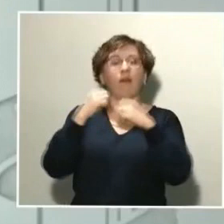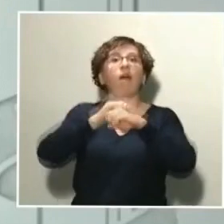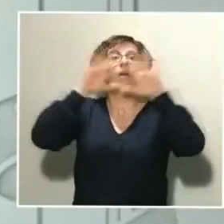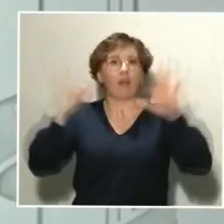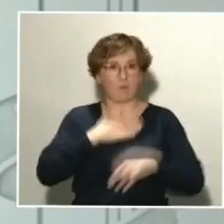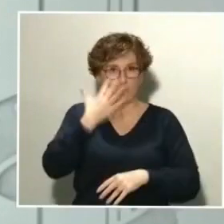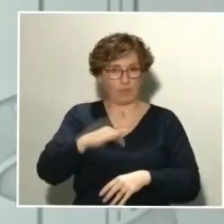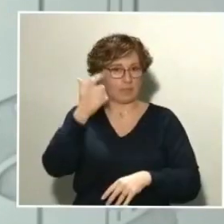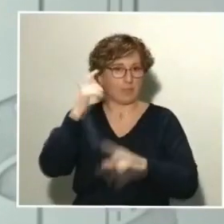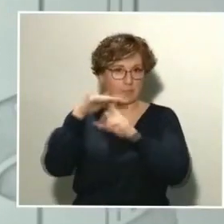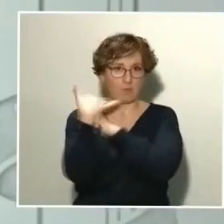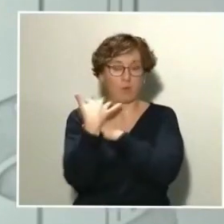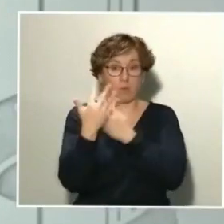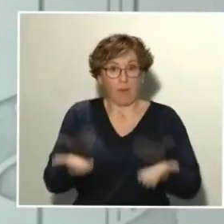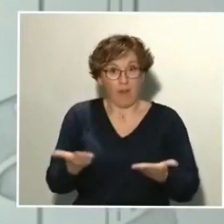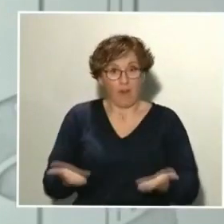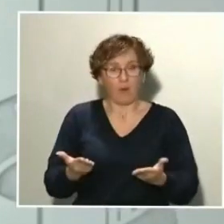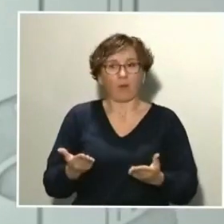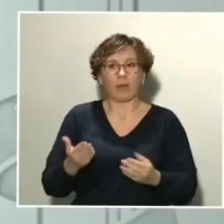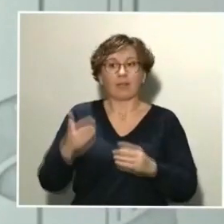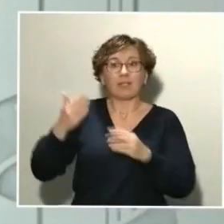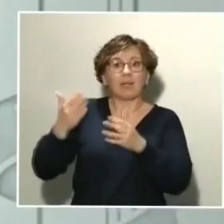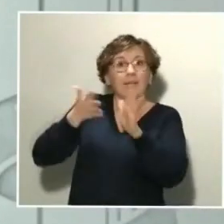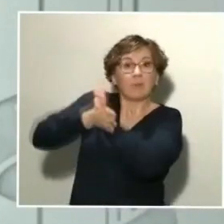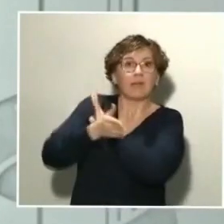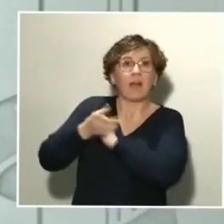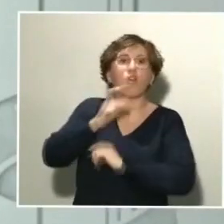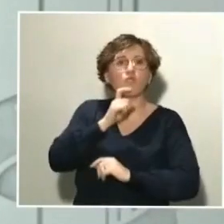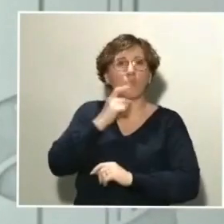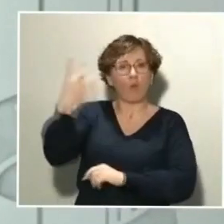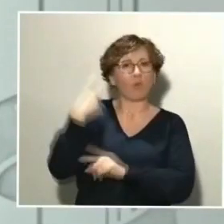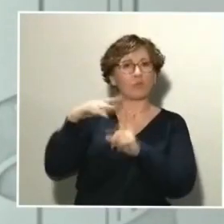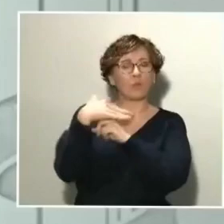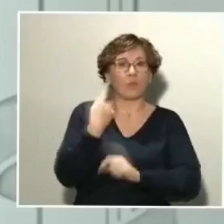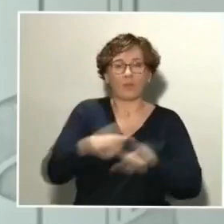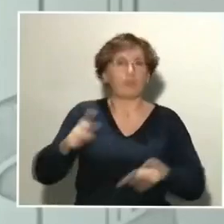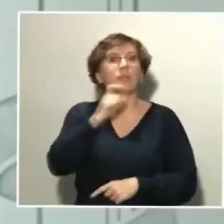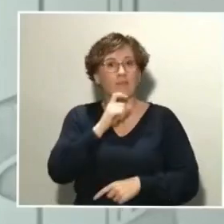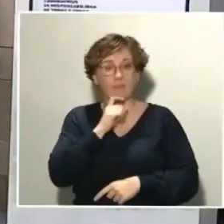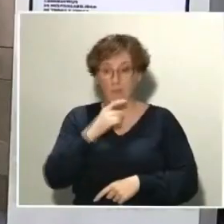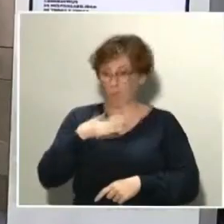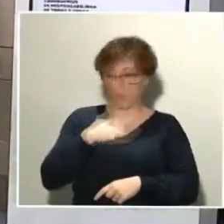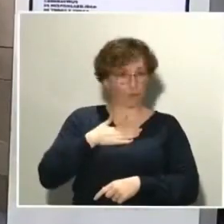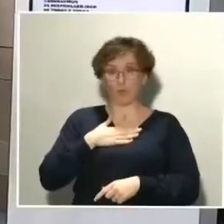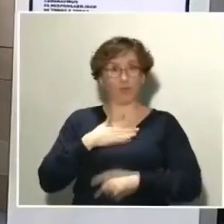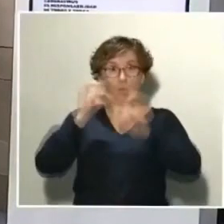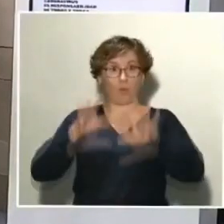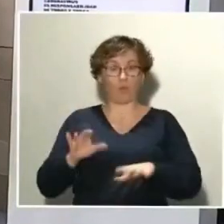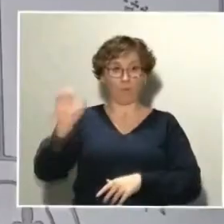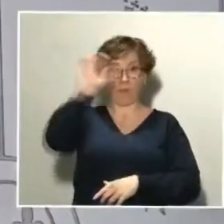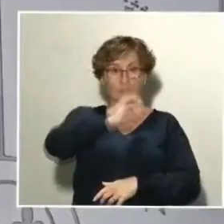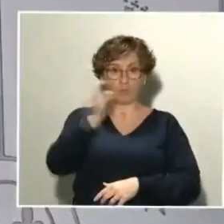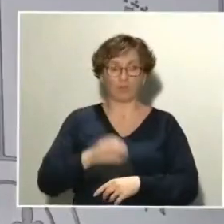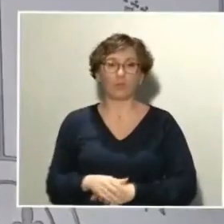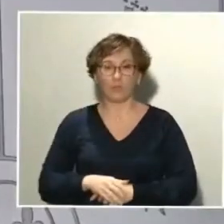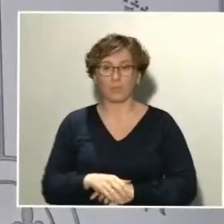que es una situación difícil de explicar, no por nosotros, por ningún otro país europeo o global. Doctor Simón, le pregunto al grupo Nervión,